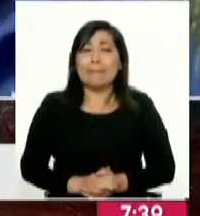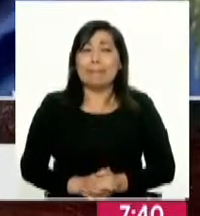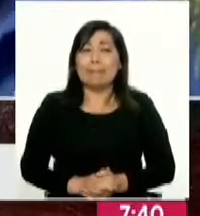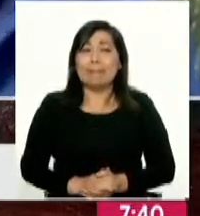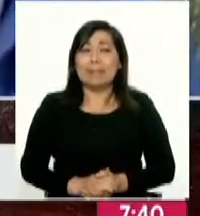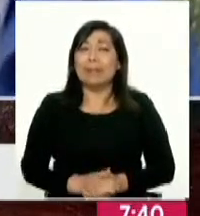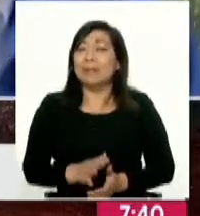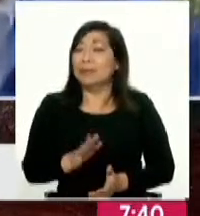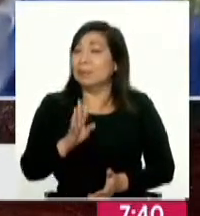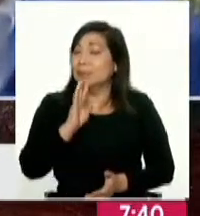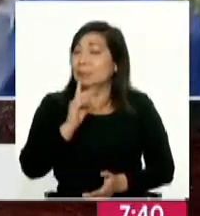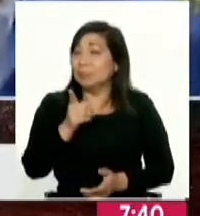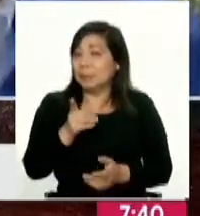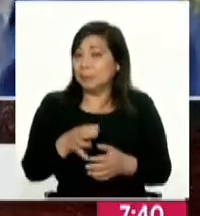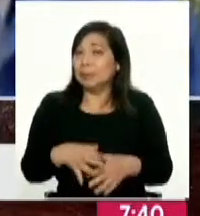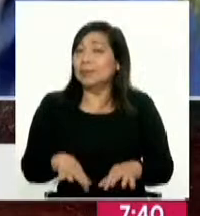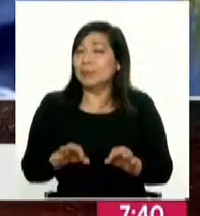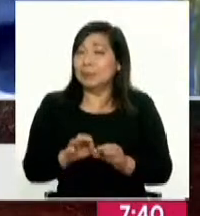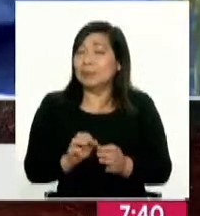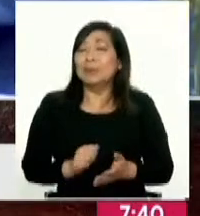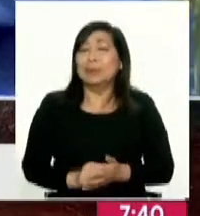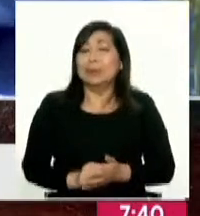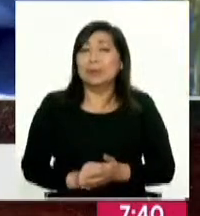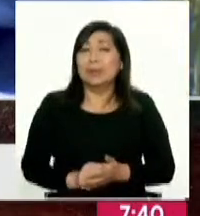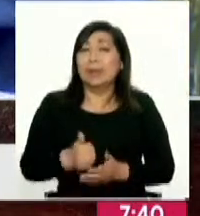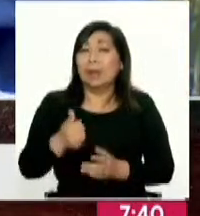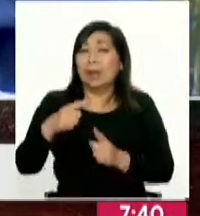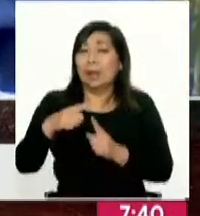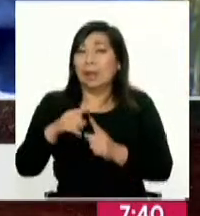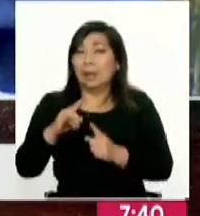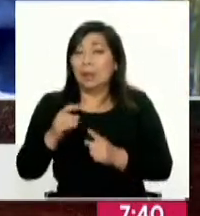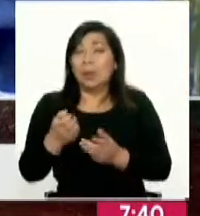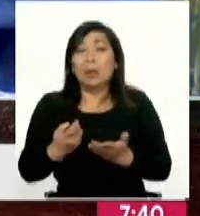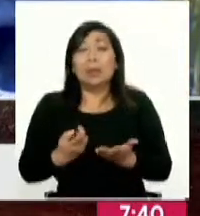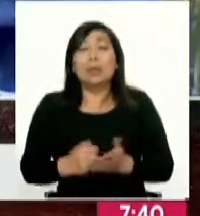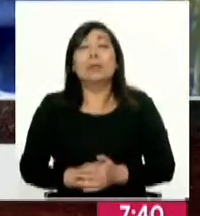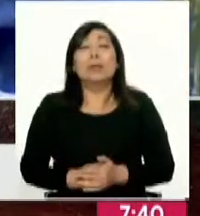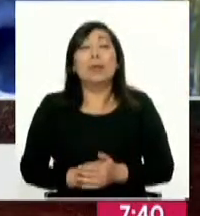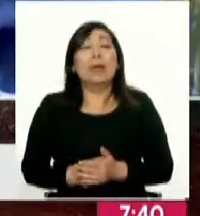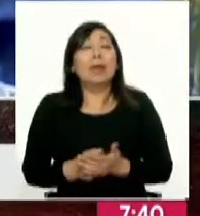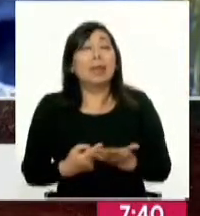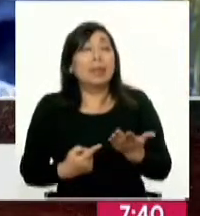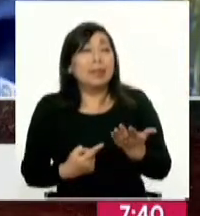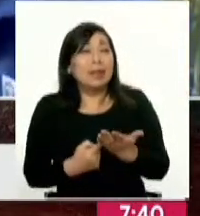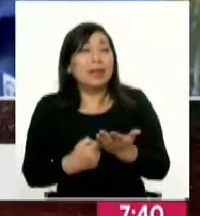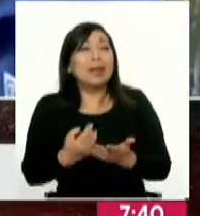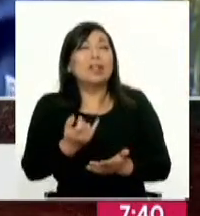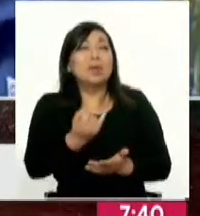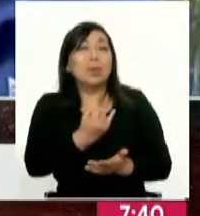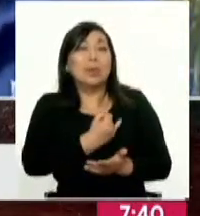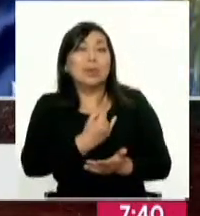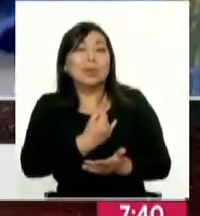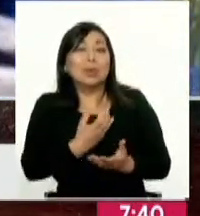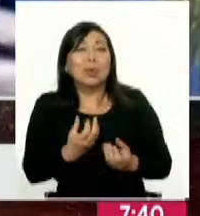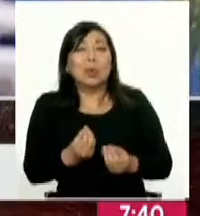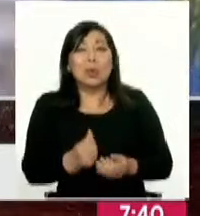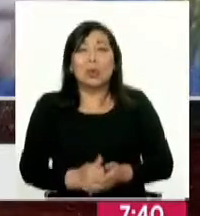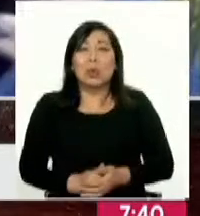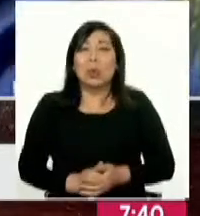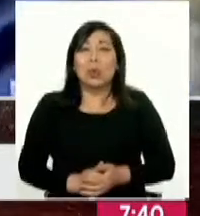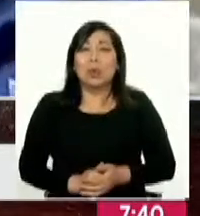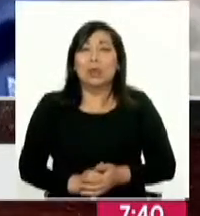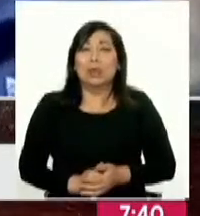realidad, creo que has tocado un punto muy importante. ATU se crea como una institución técnica, que es una institución que tiene la